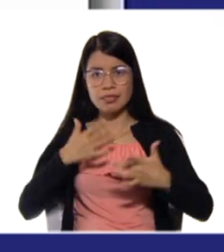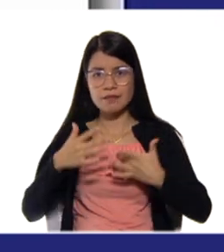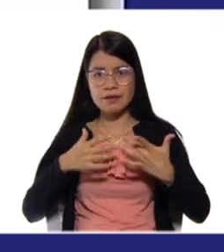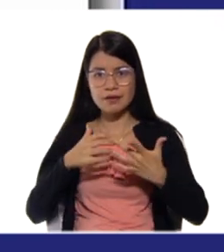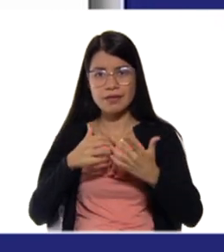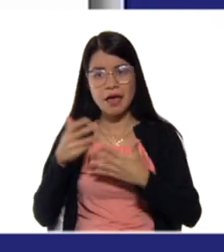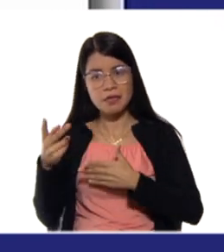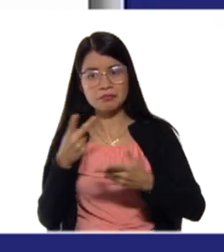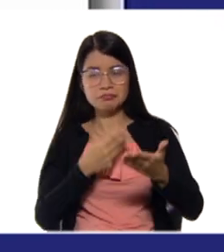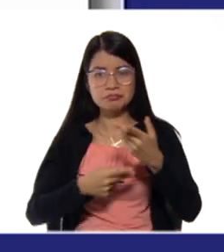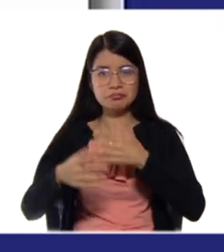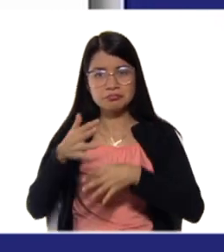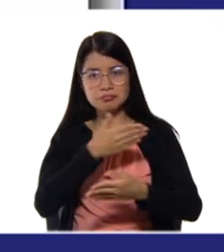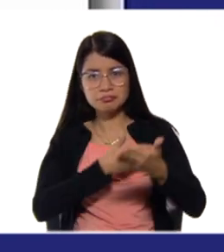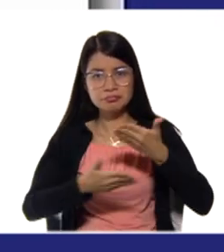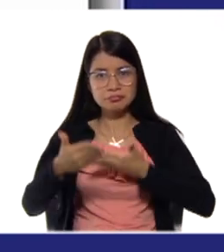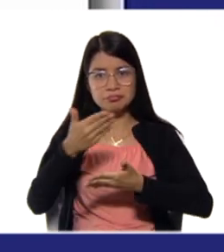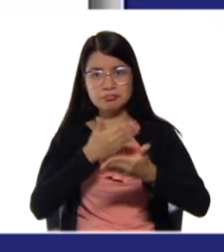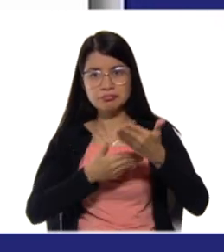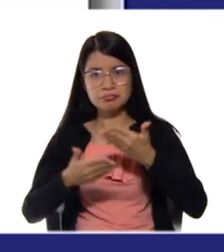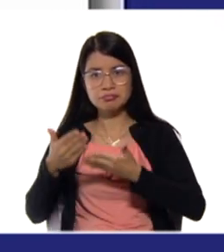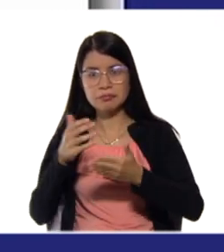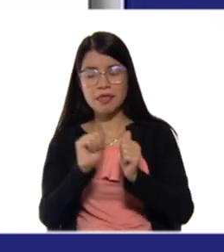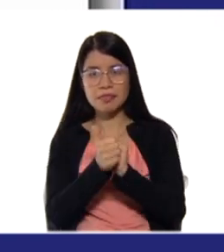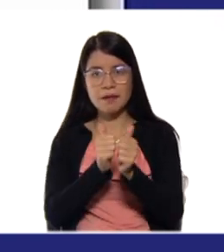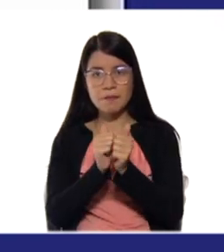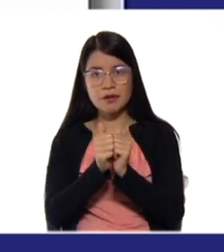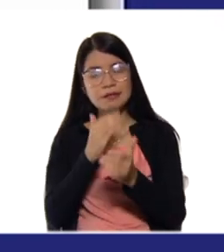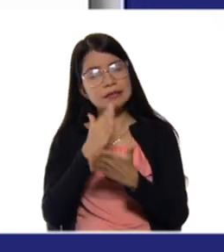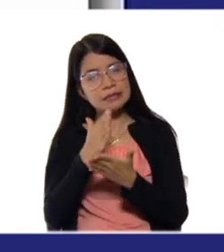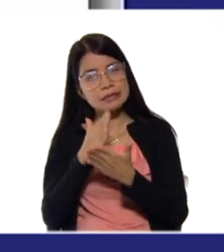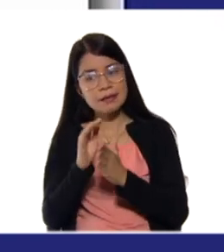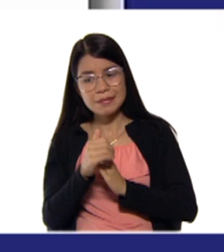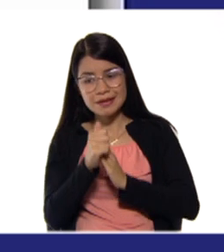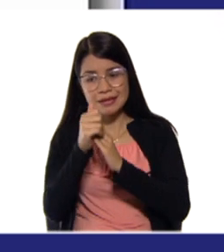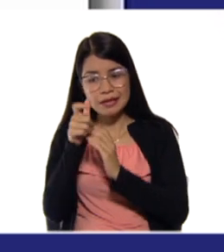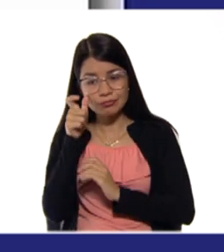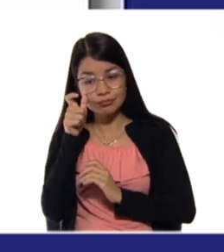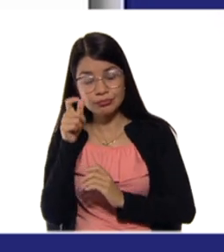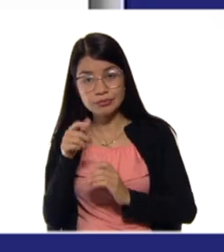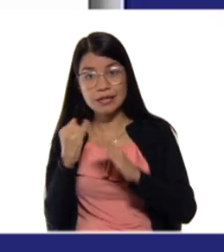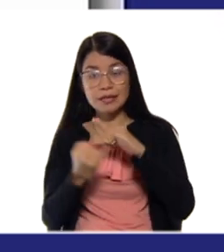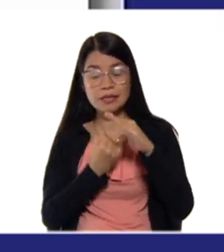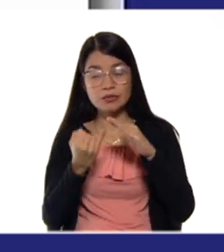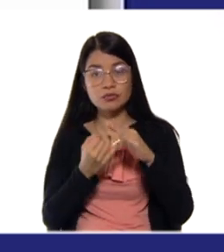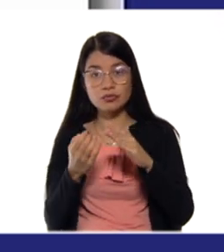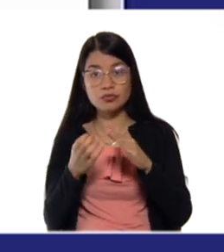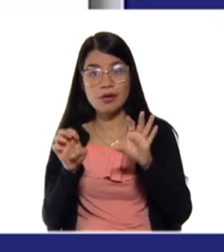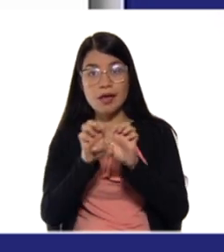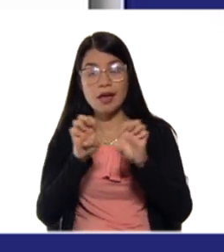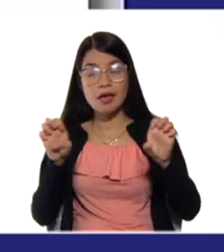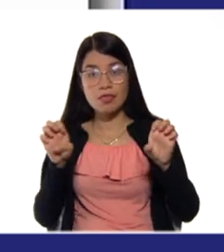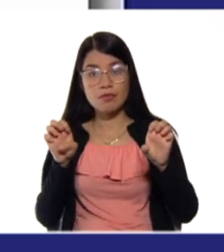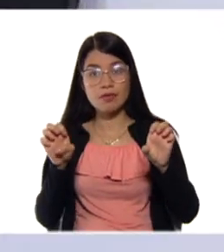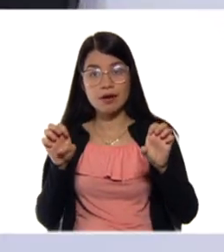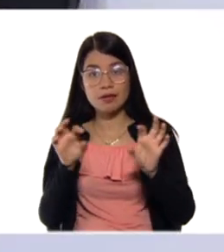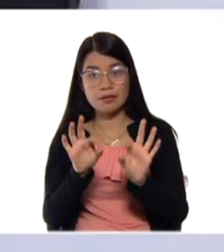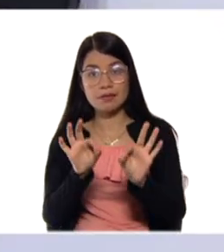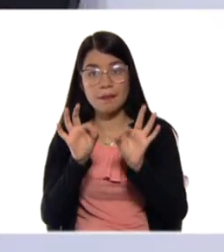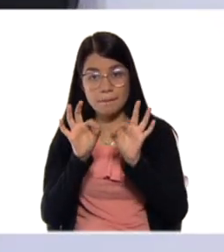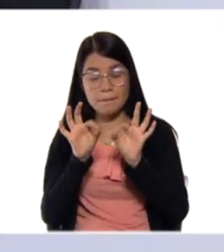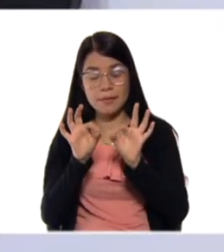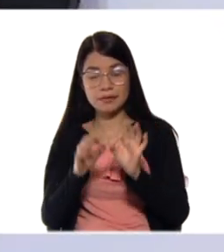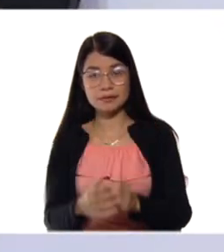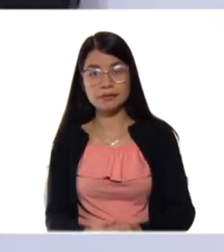casa. Siempre bajo la orientación y guía de las instituciones educativas de la modalidad de educación